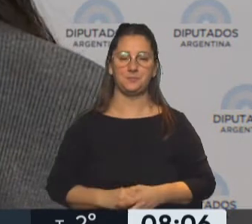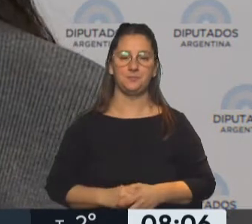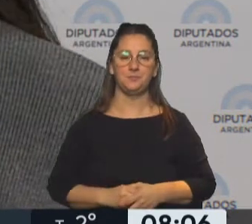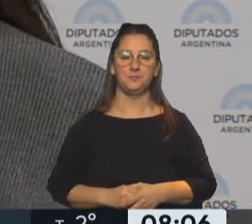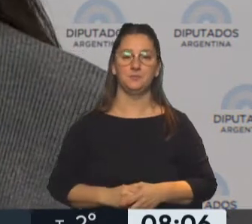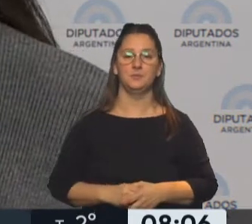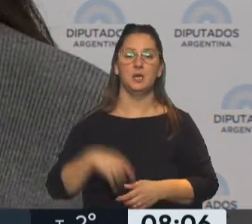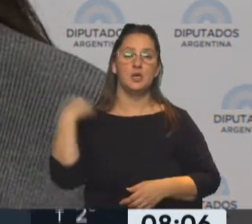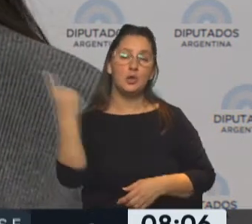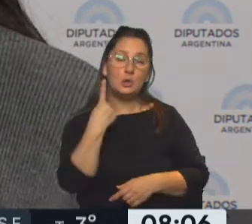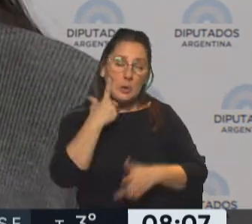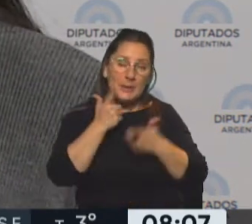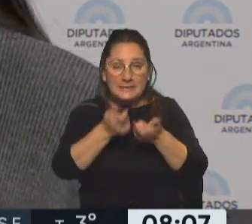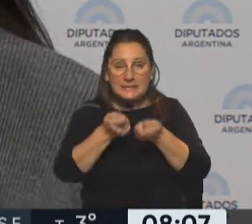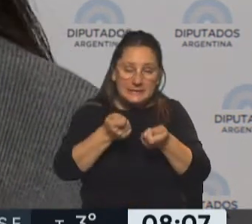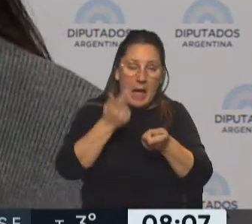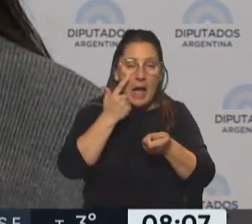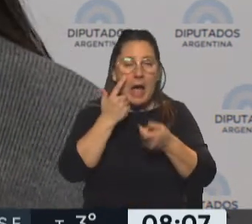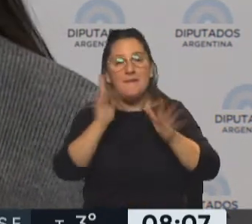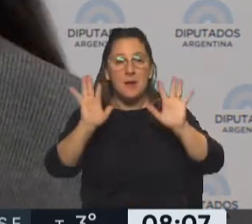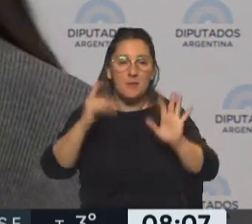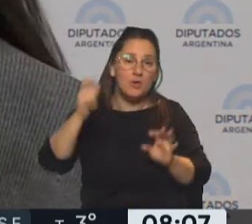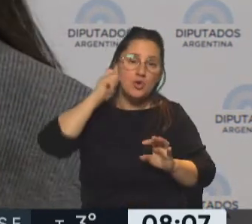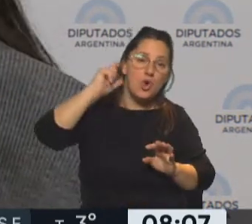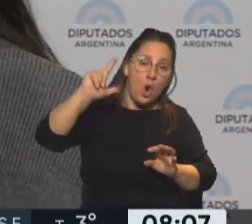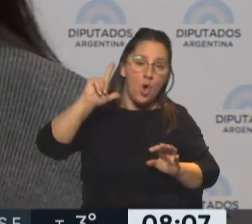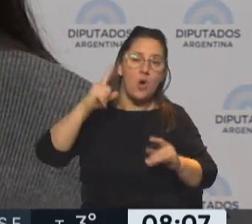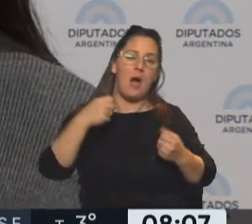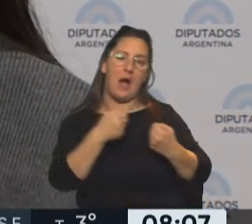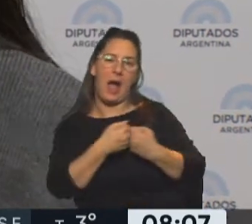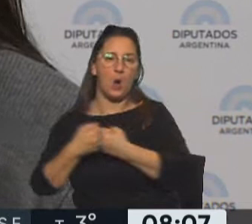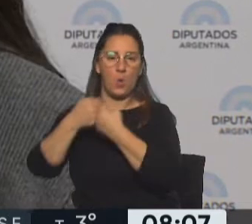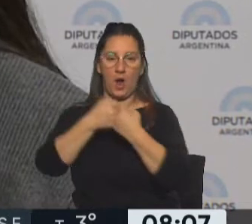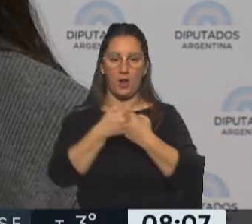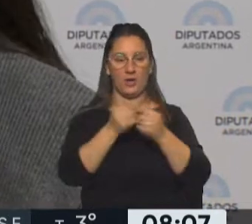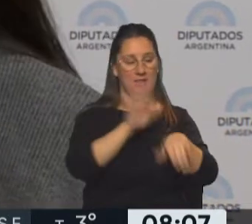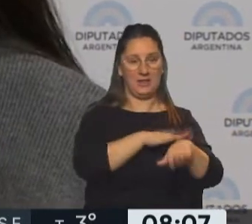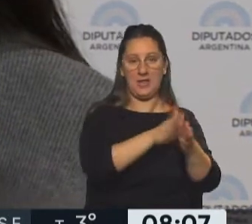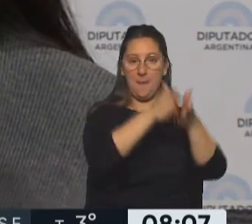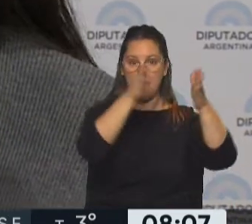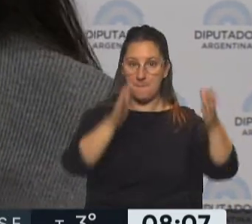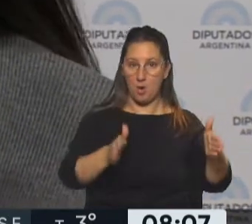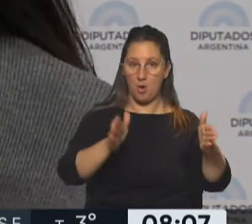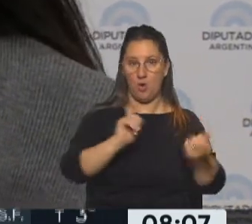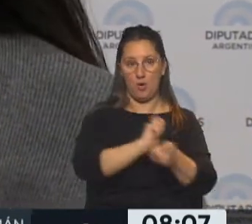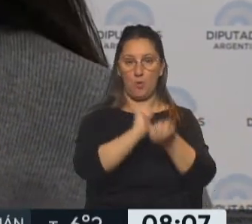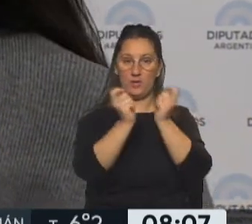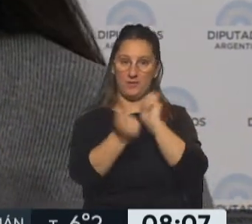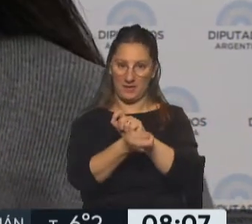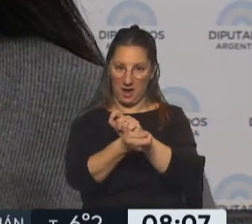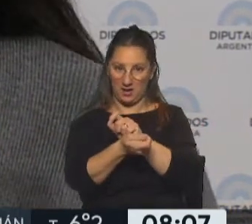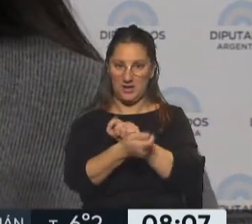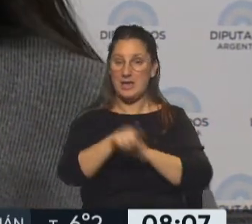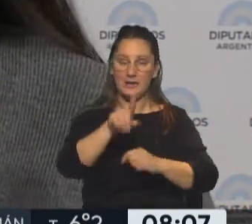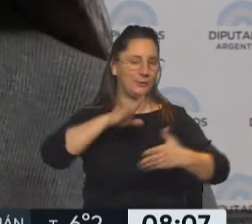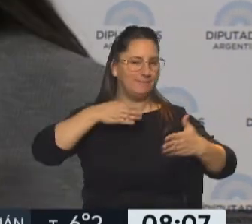Estamos intentando lograr, al menos, un punto de acuerdo, que es modificar el plazo y la indexación, que era lo que más